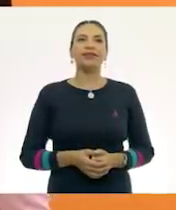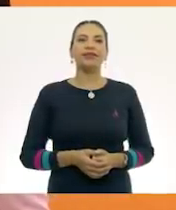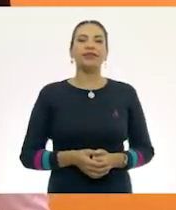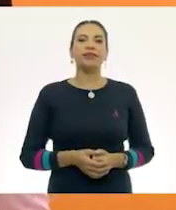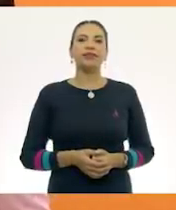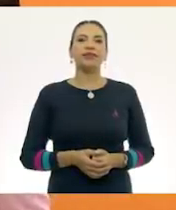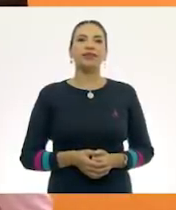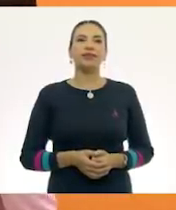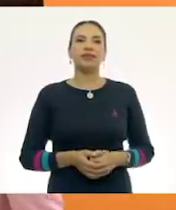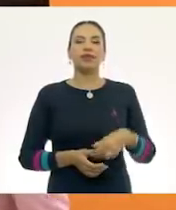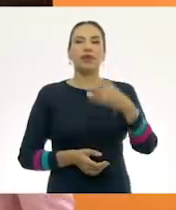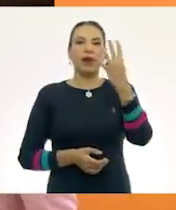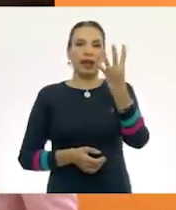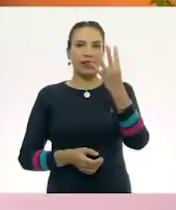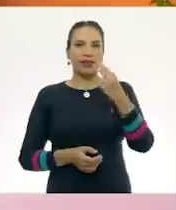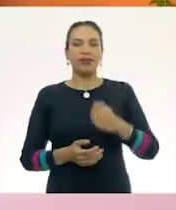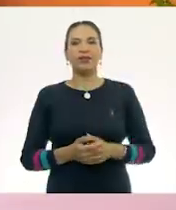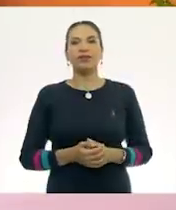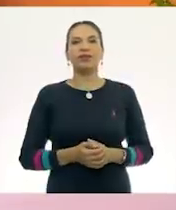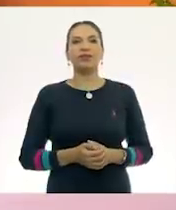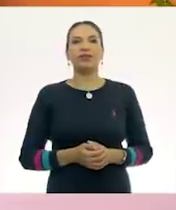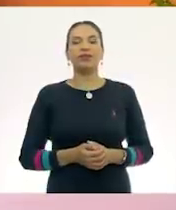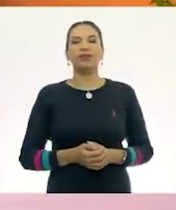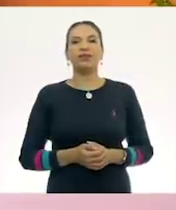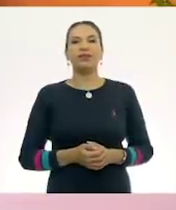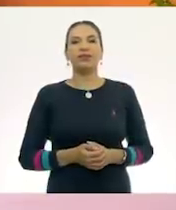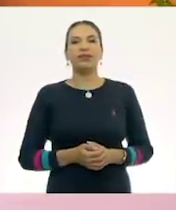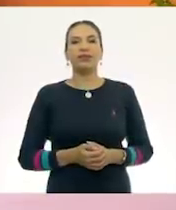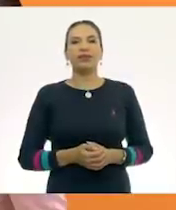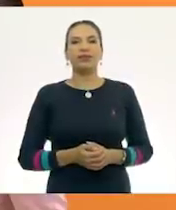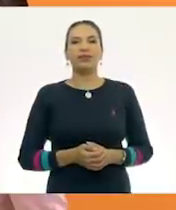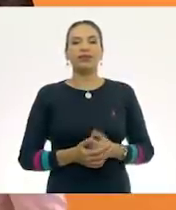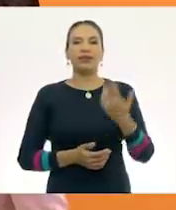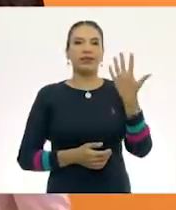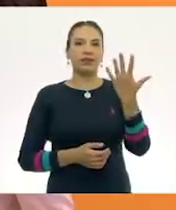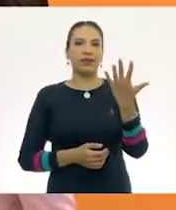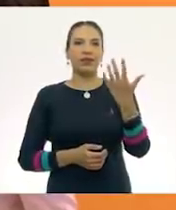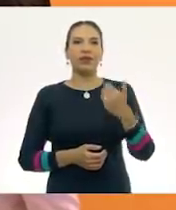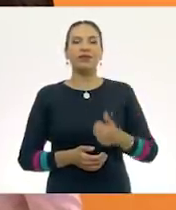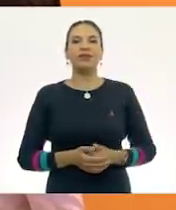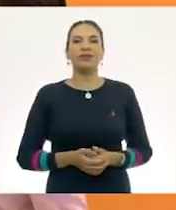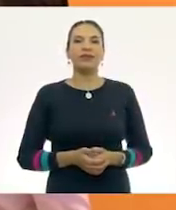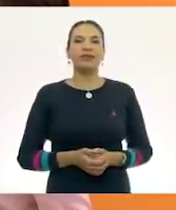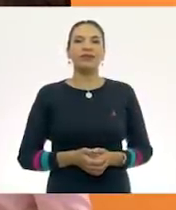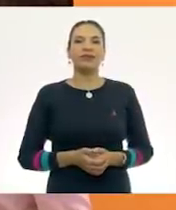cuatro, cinco,